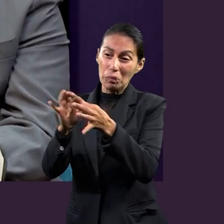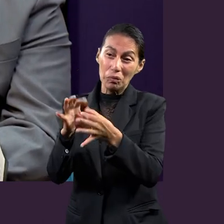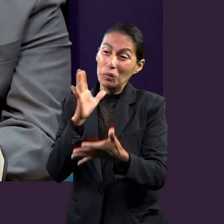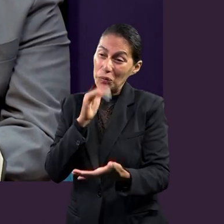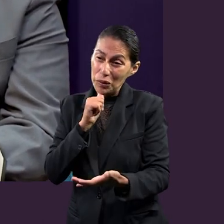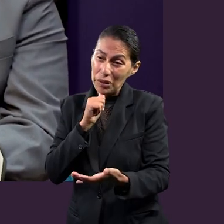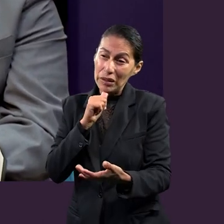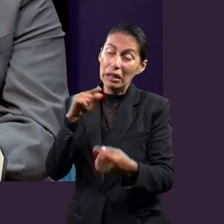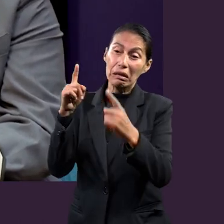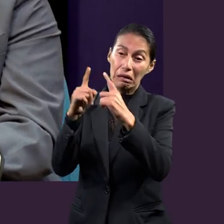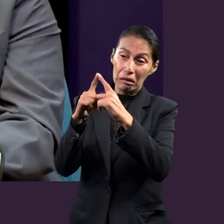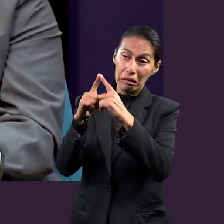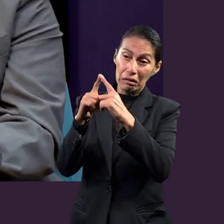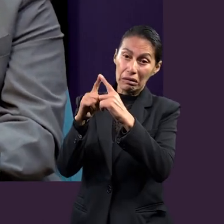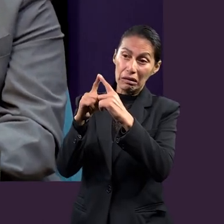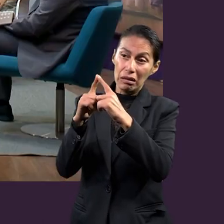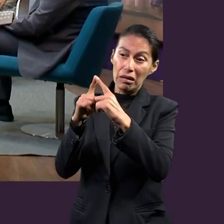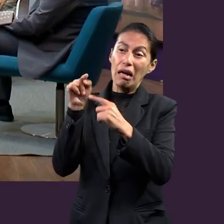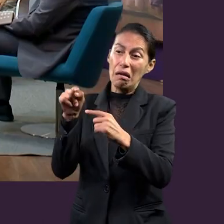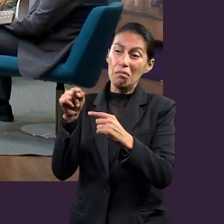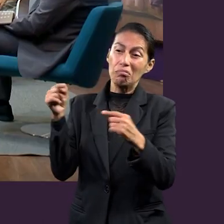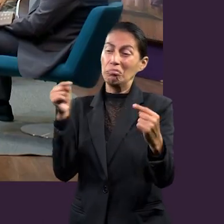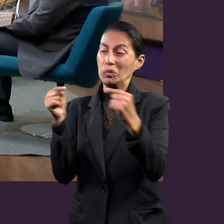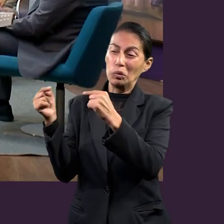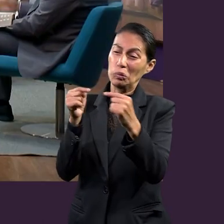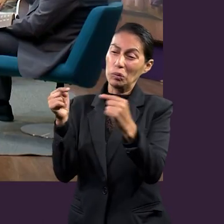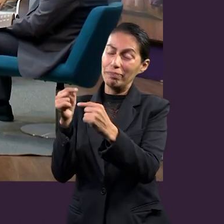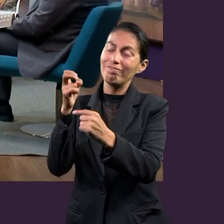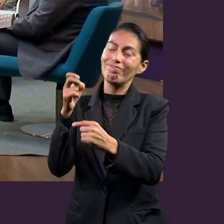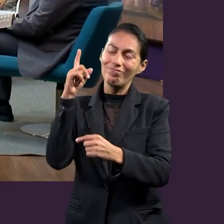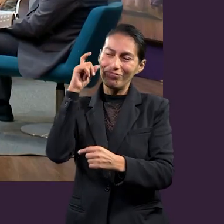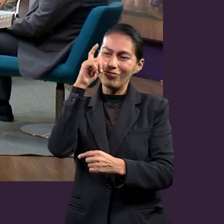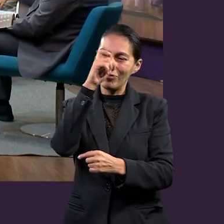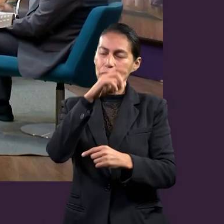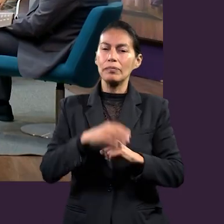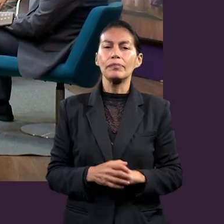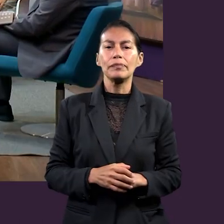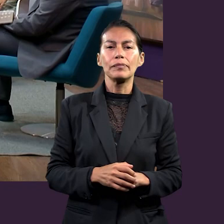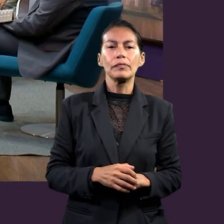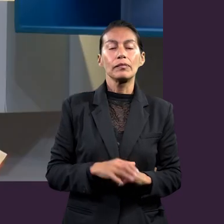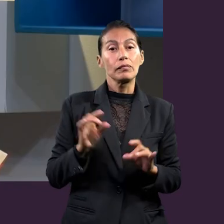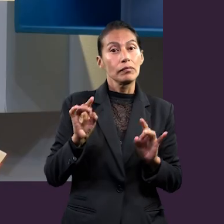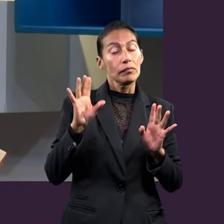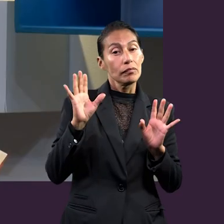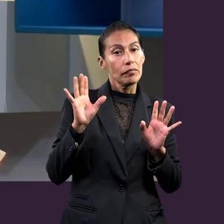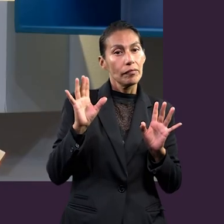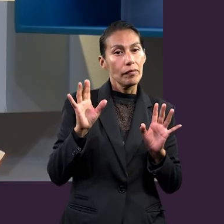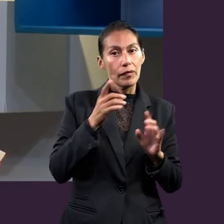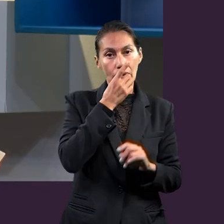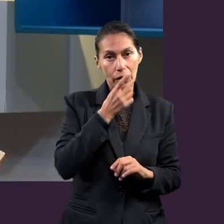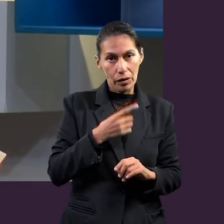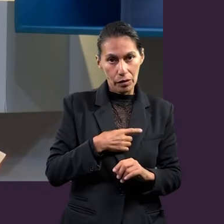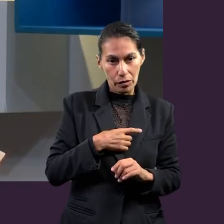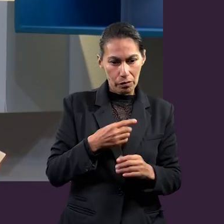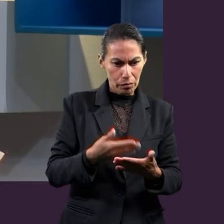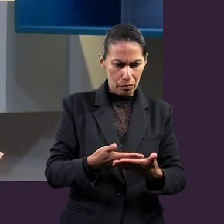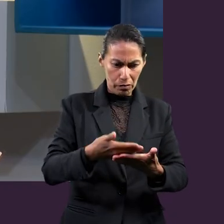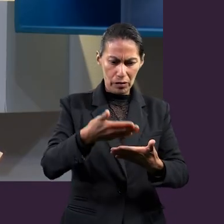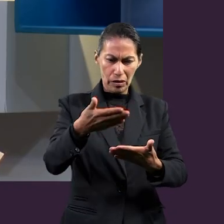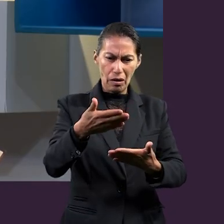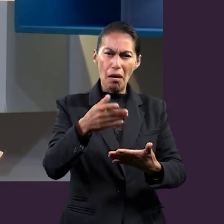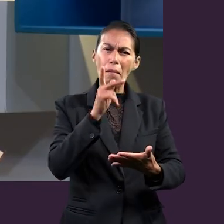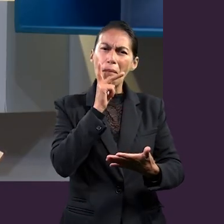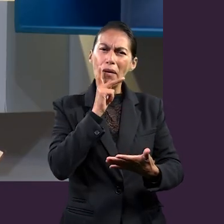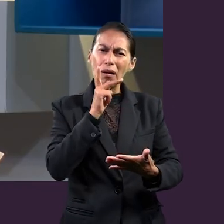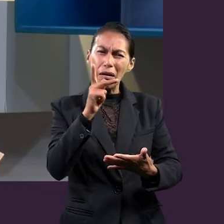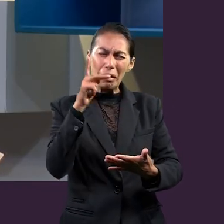con ese grupo, con esa persona dentro de la iglesia. De hecho, una vez, entre todo lo que circula en las redes, de repente me mandaron